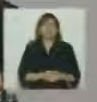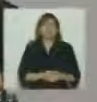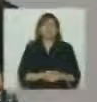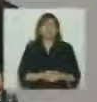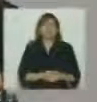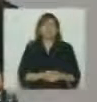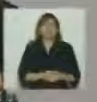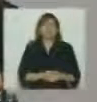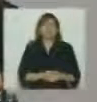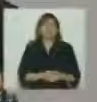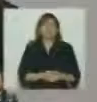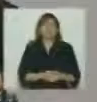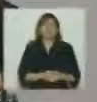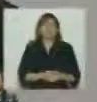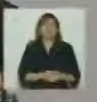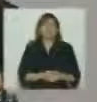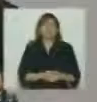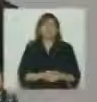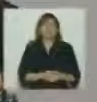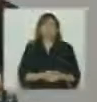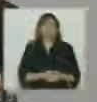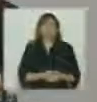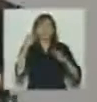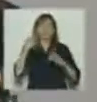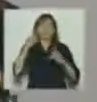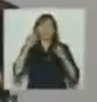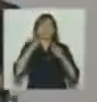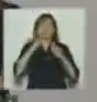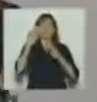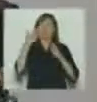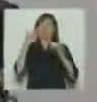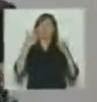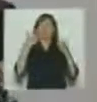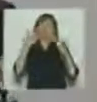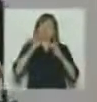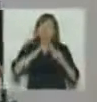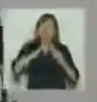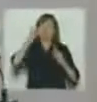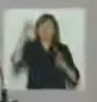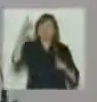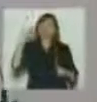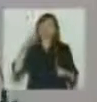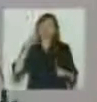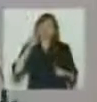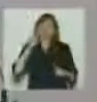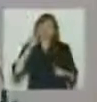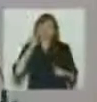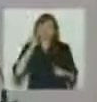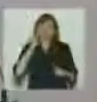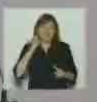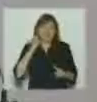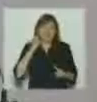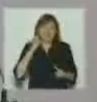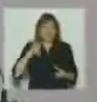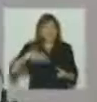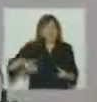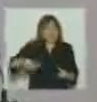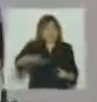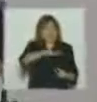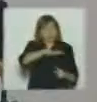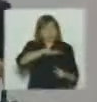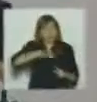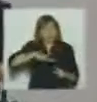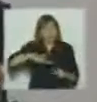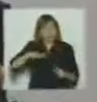también en Entre Ríos, Paraná, ya escucharon, más de 400.000 personas en el área de influencia de Paraná,